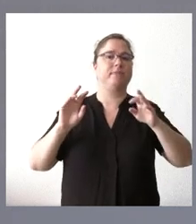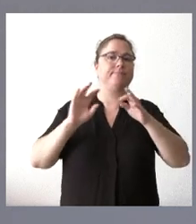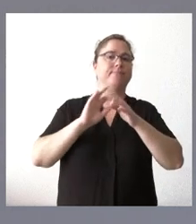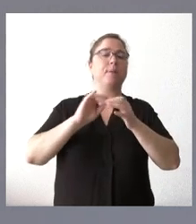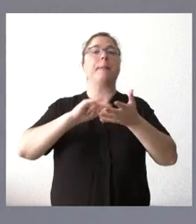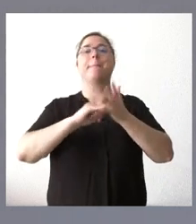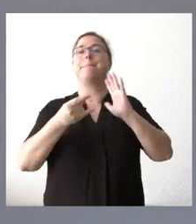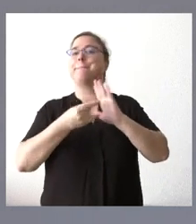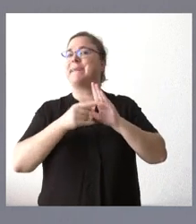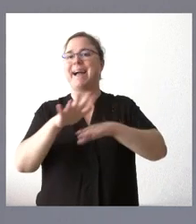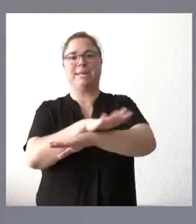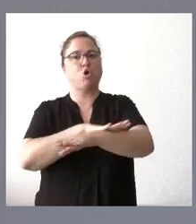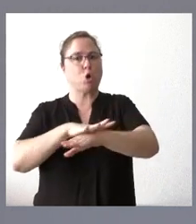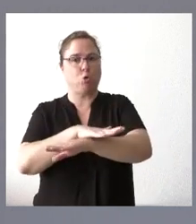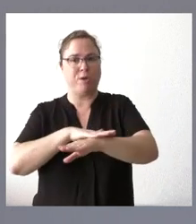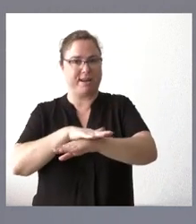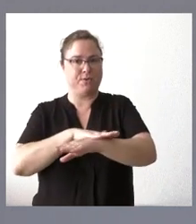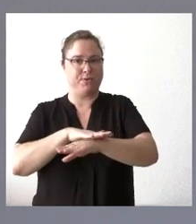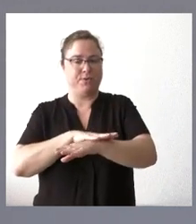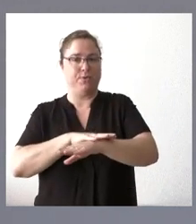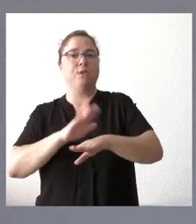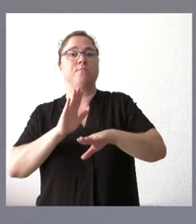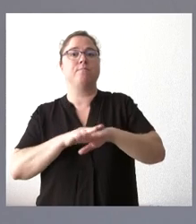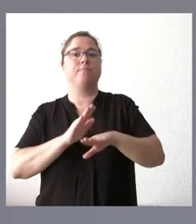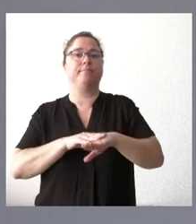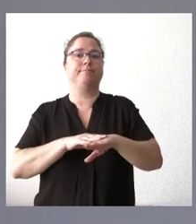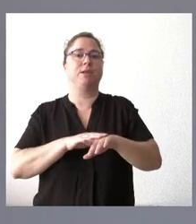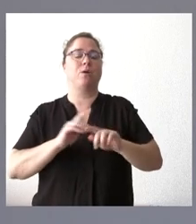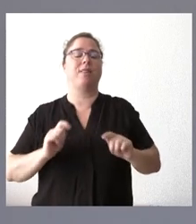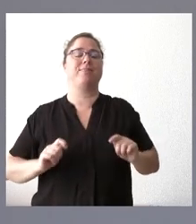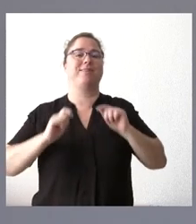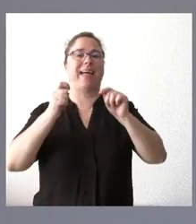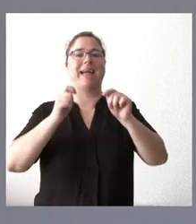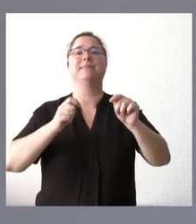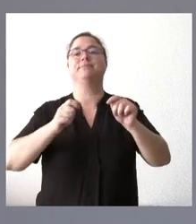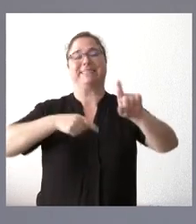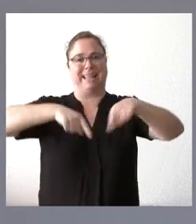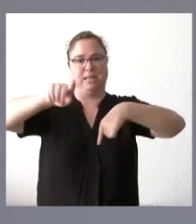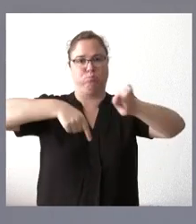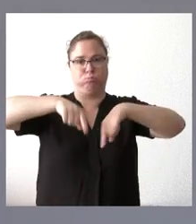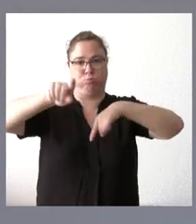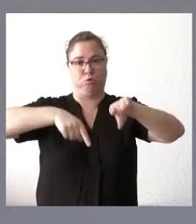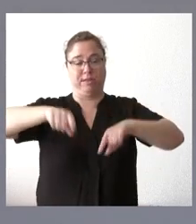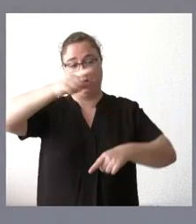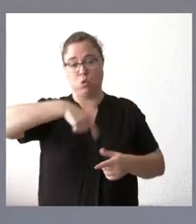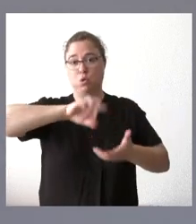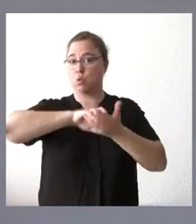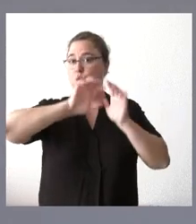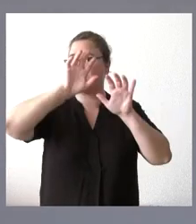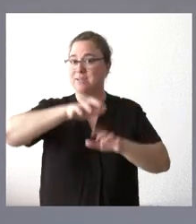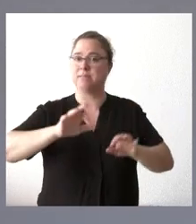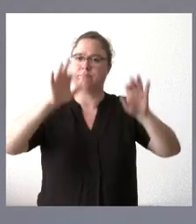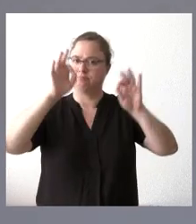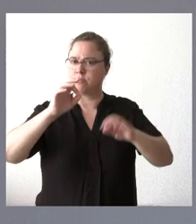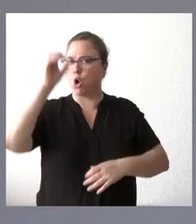plan del Gobierno de concesión del transporte. Aquí, la Junta de Castilla y León siempre ha manifestado una posición